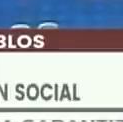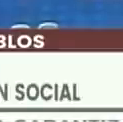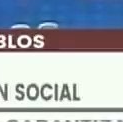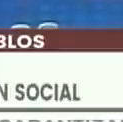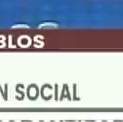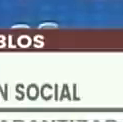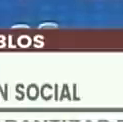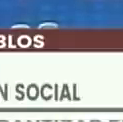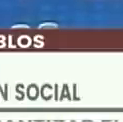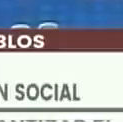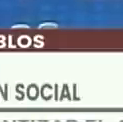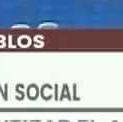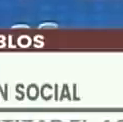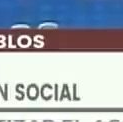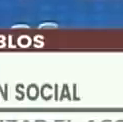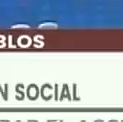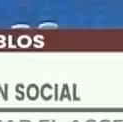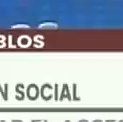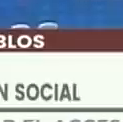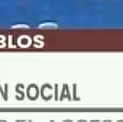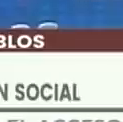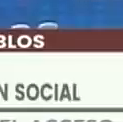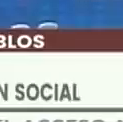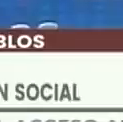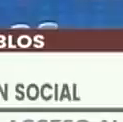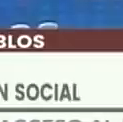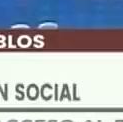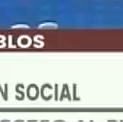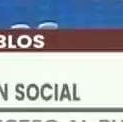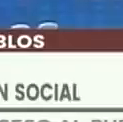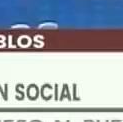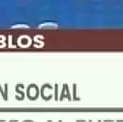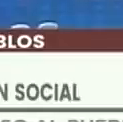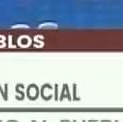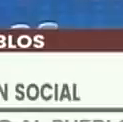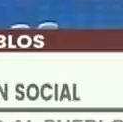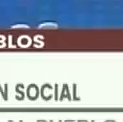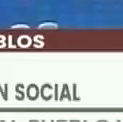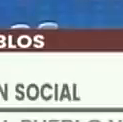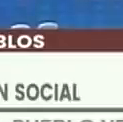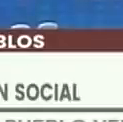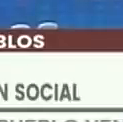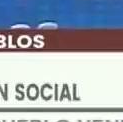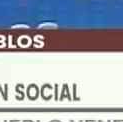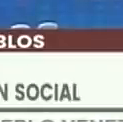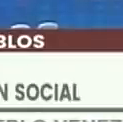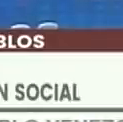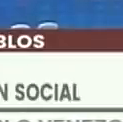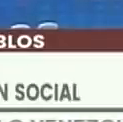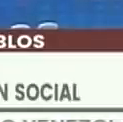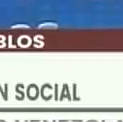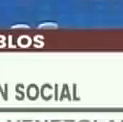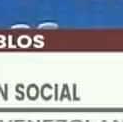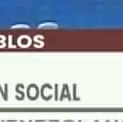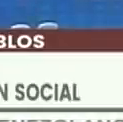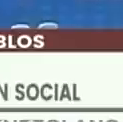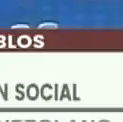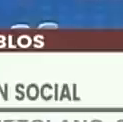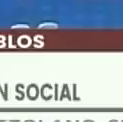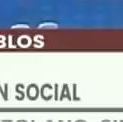cuidémonos. Es la consigna. Mis saludos, pues. En este momento, precisamente,